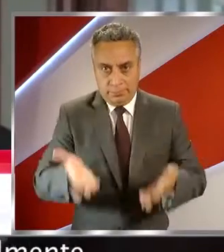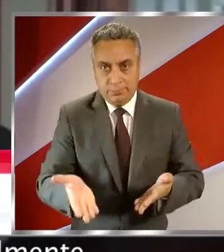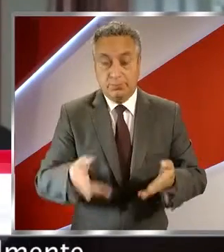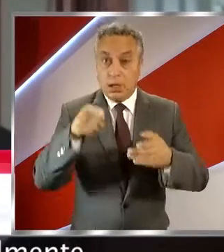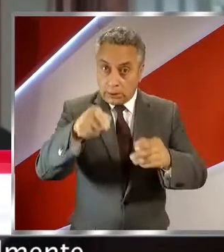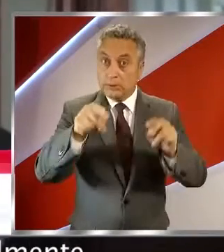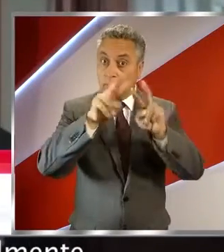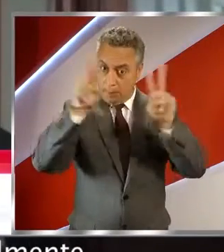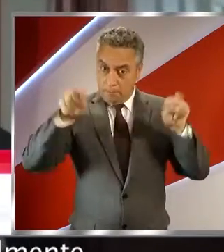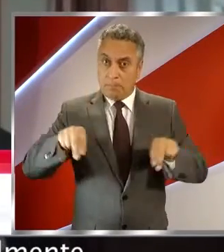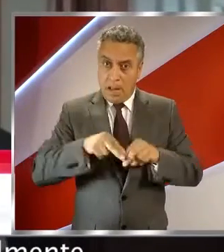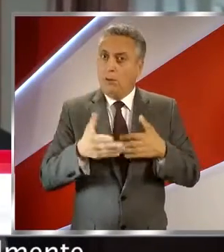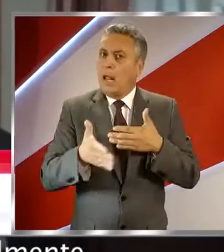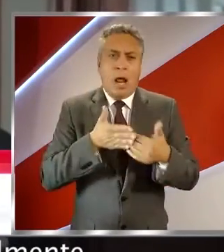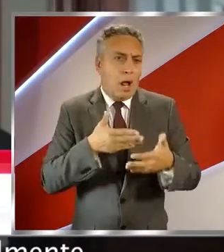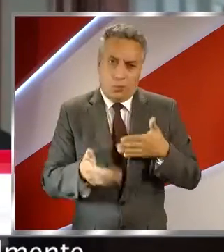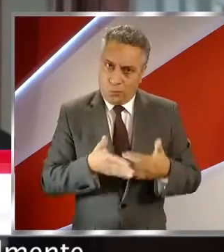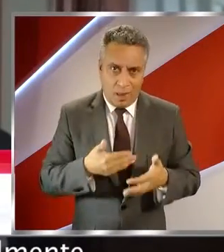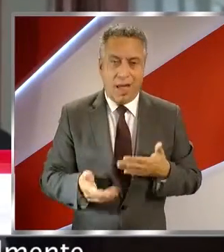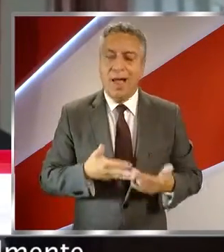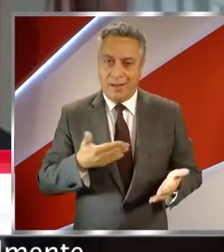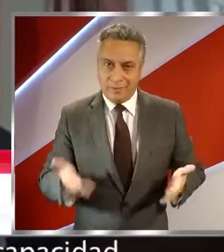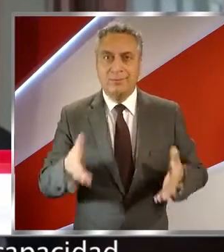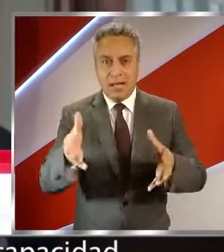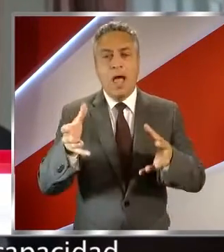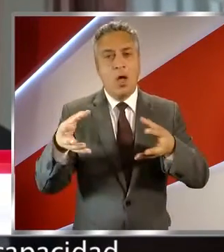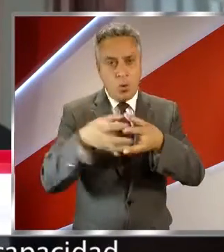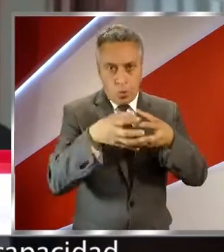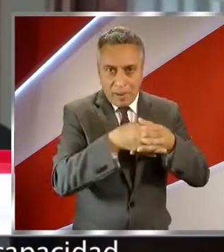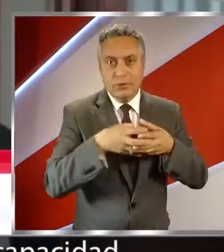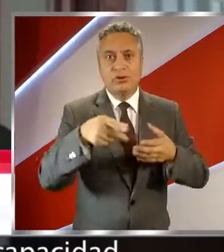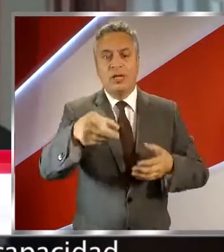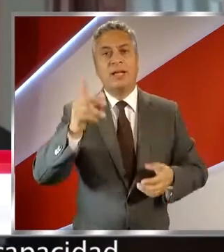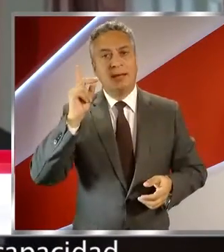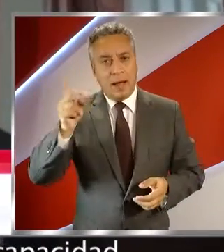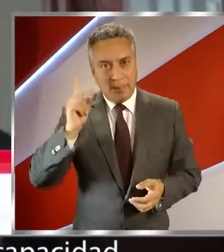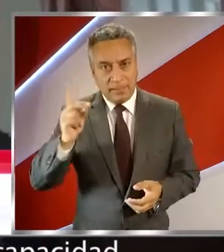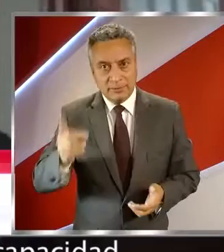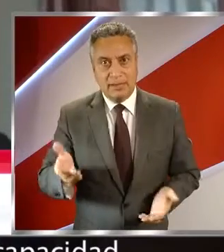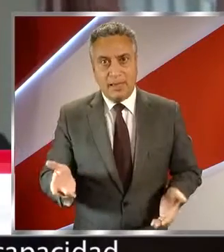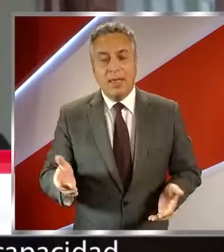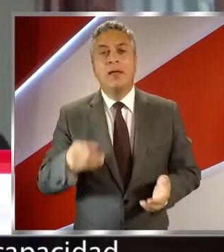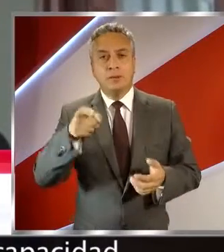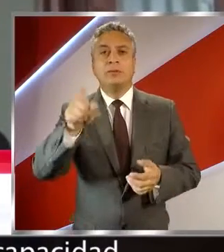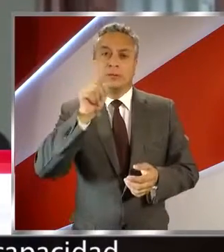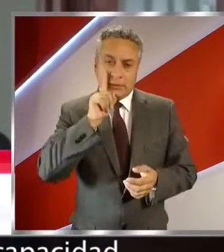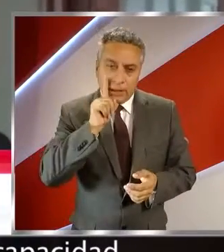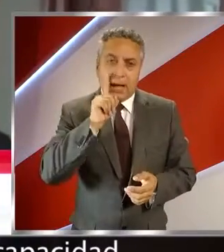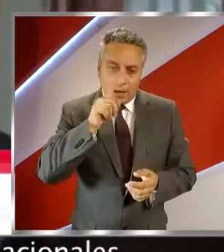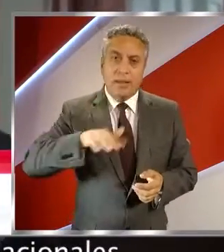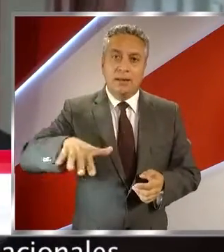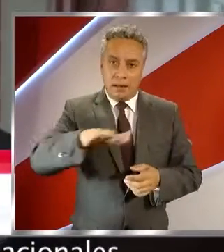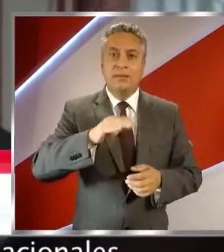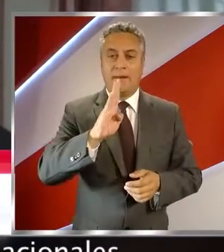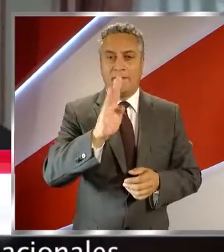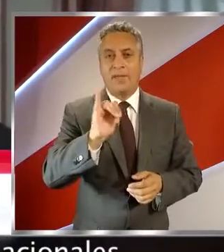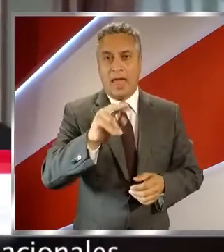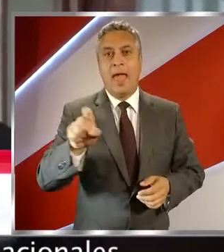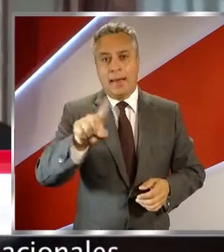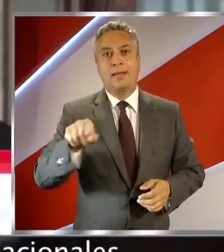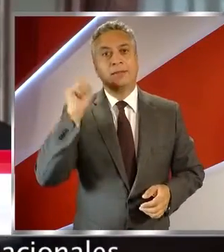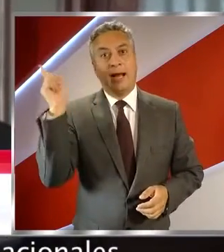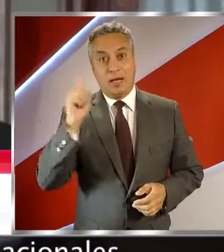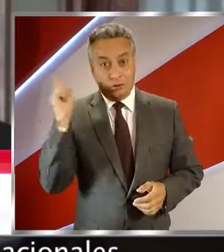Y en este marco, naturalmente, las agrupaciones de la discapacidad tienen también